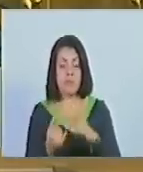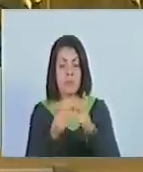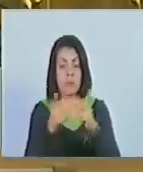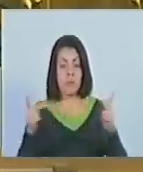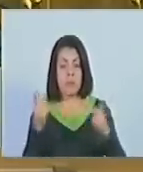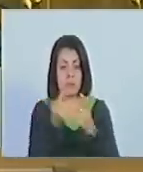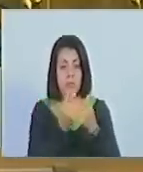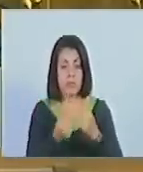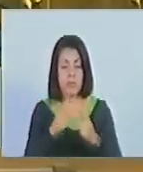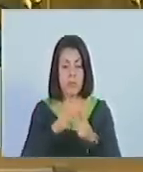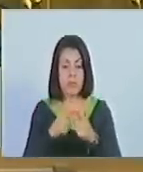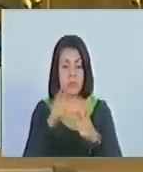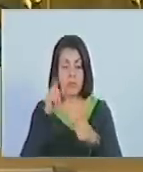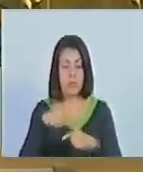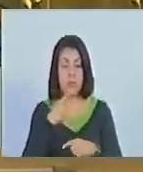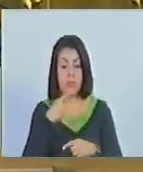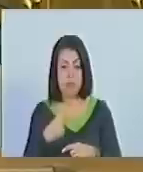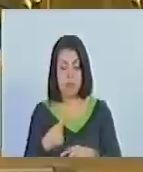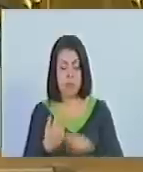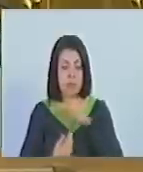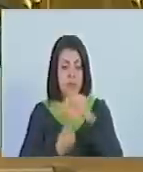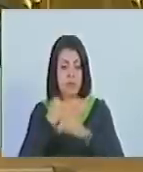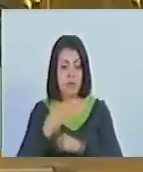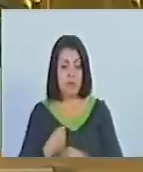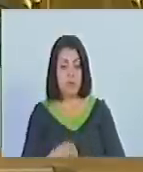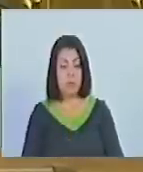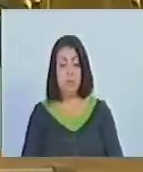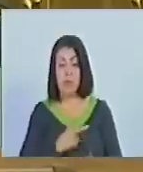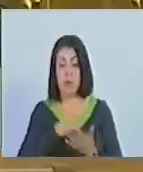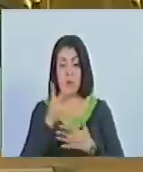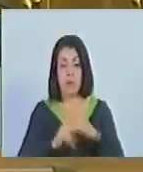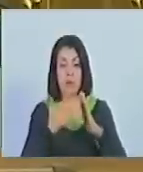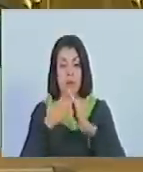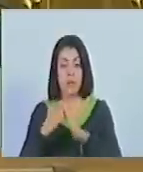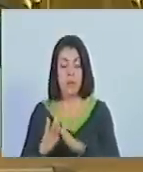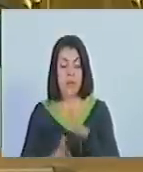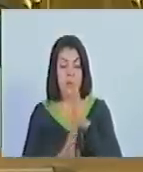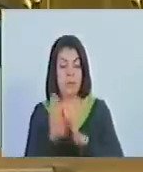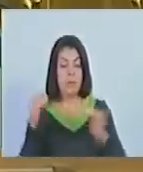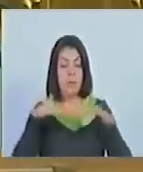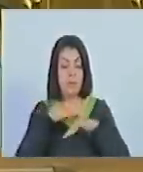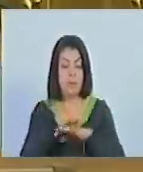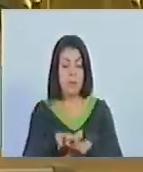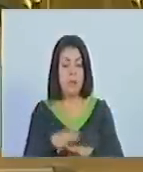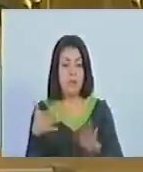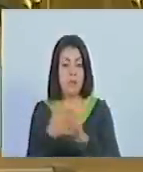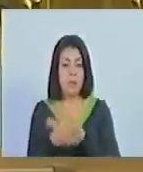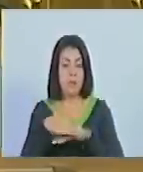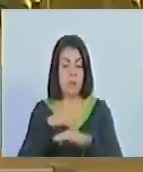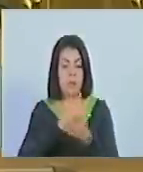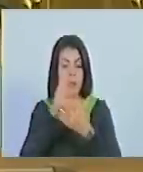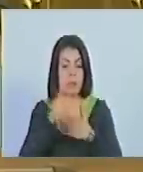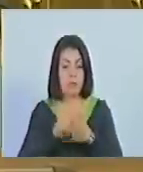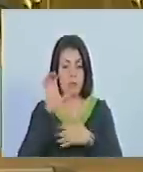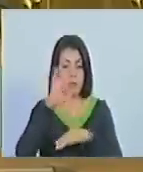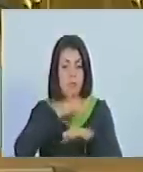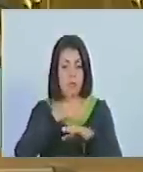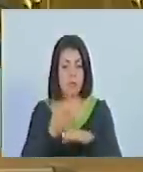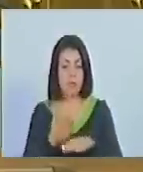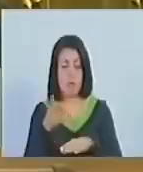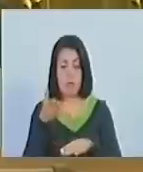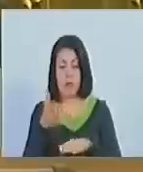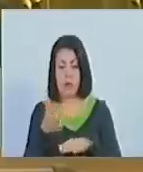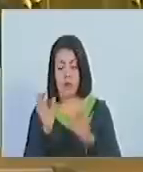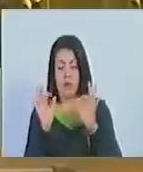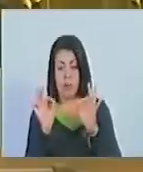financiamiento de proyectos previstos en el Plan Comunitario de Desarrollo Integral, en el marco del Plan de la Patria, como forma